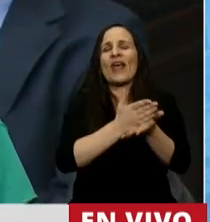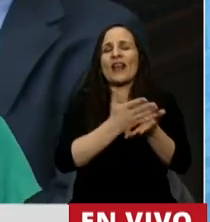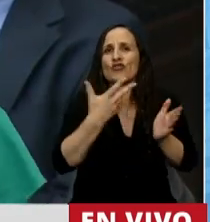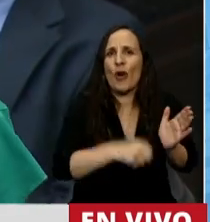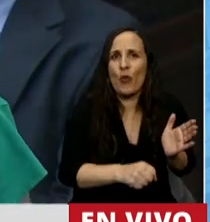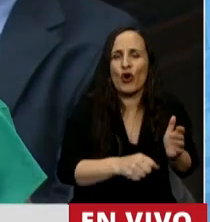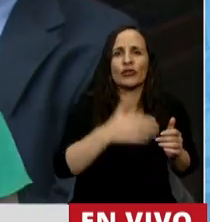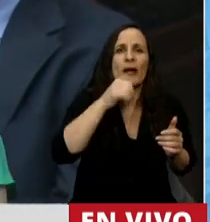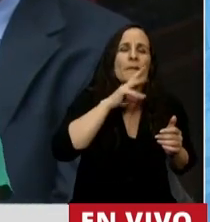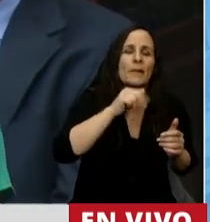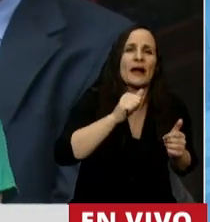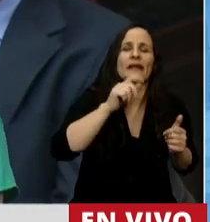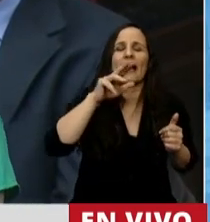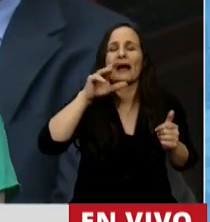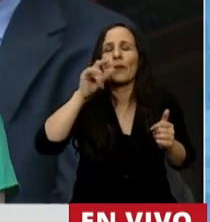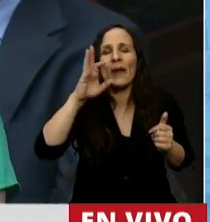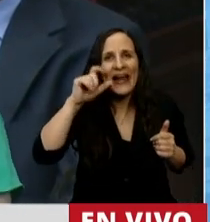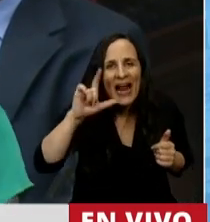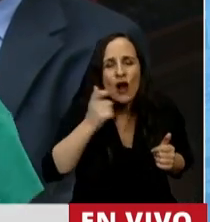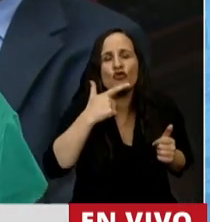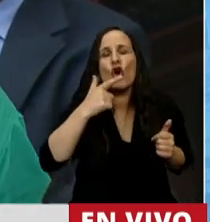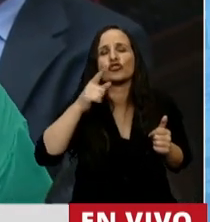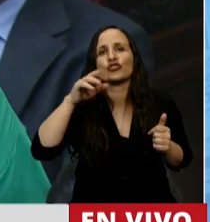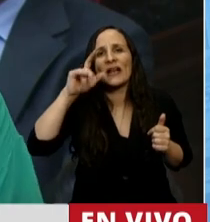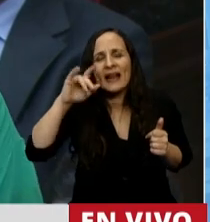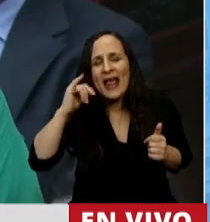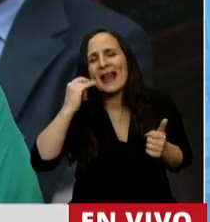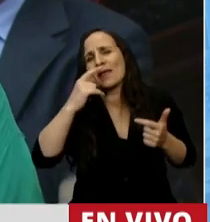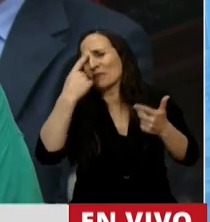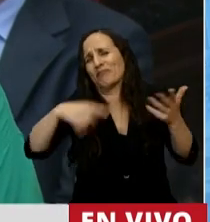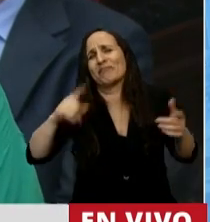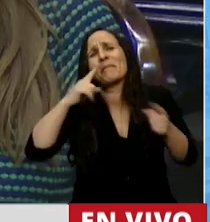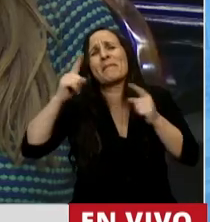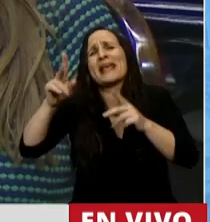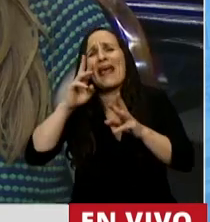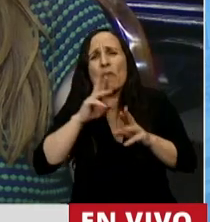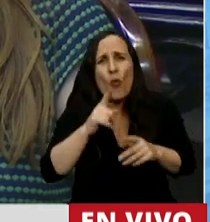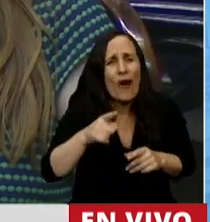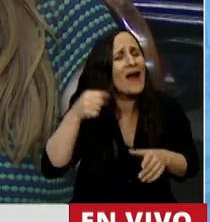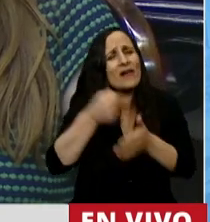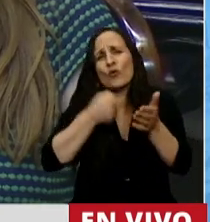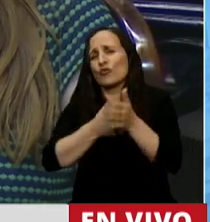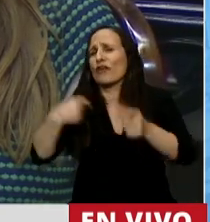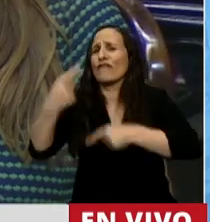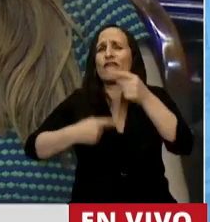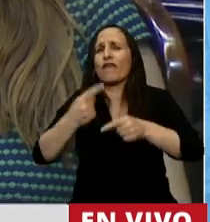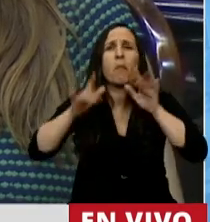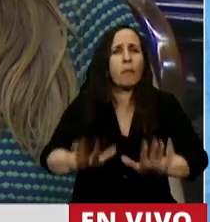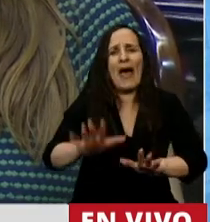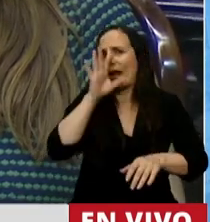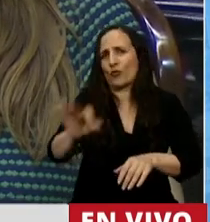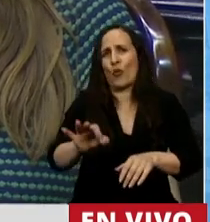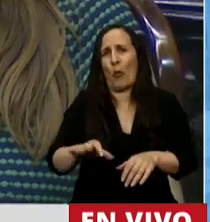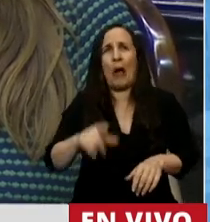aborto, Marta Lanís, Dora Barranco, Nelly Millansky y a las miles de mujeres argentinas que jamás dejaron de luchar y que jamás